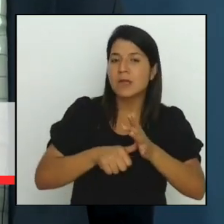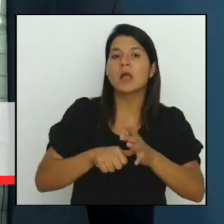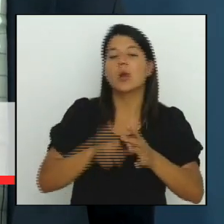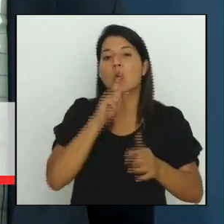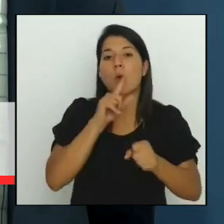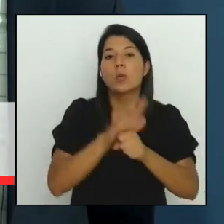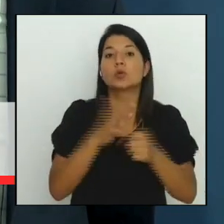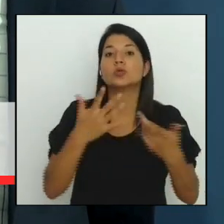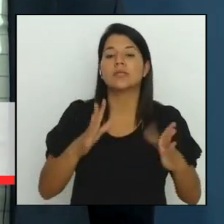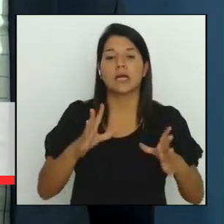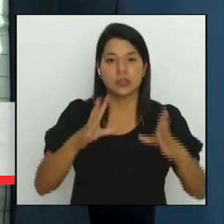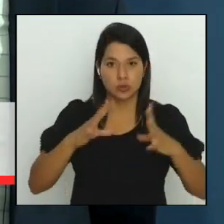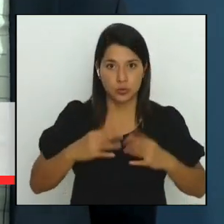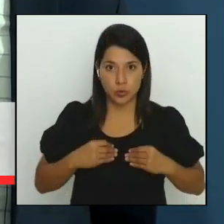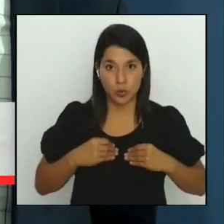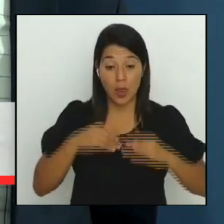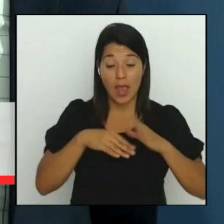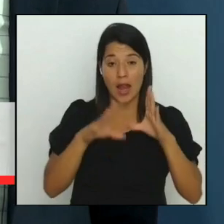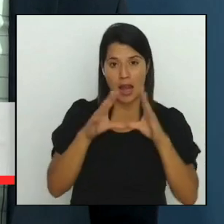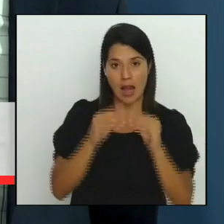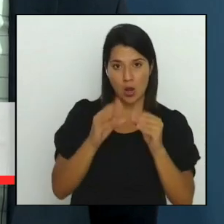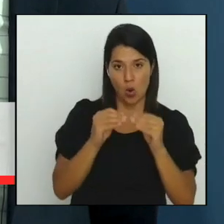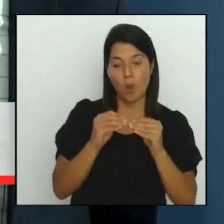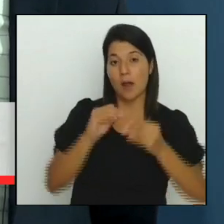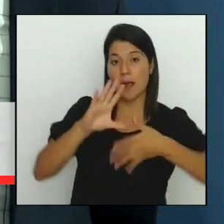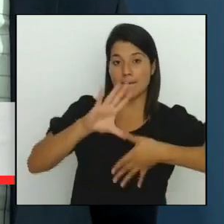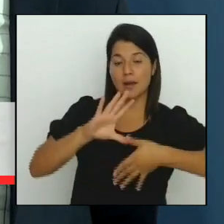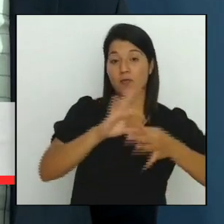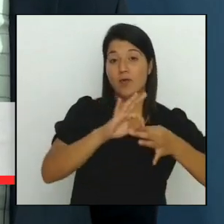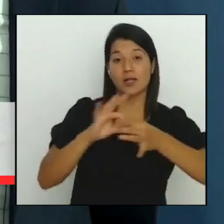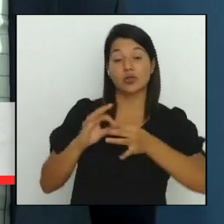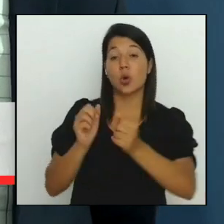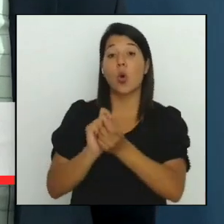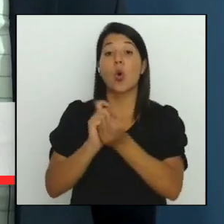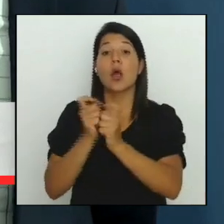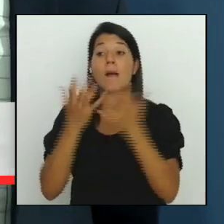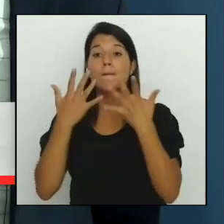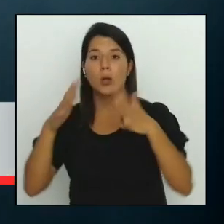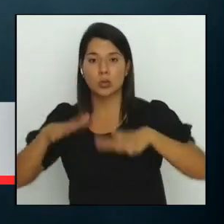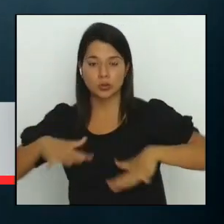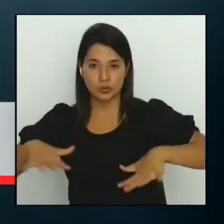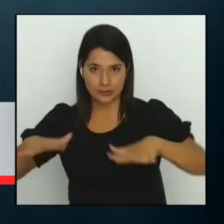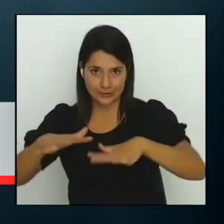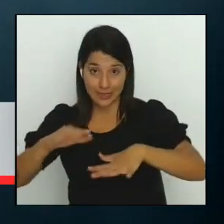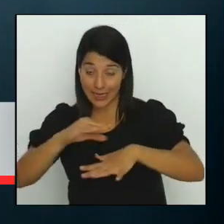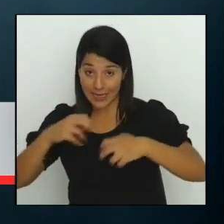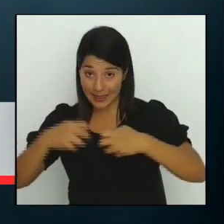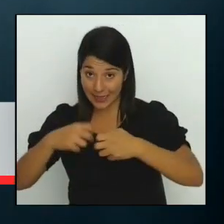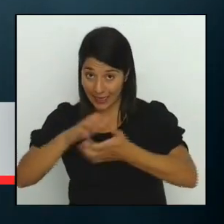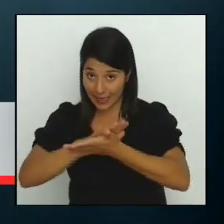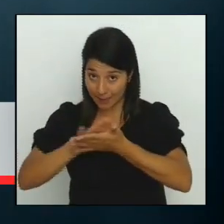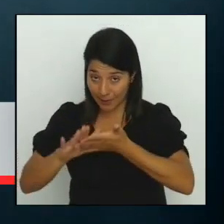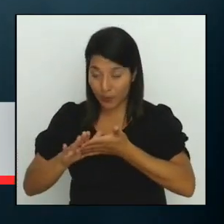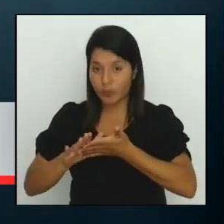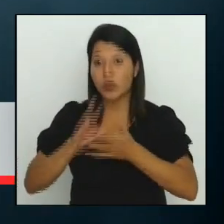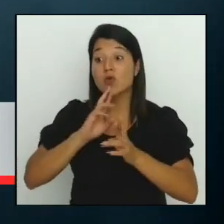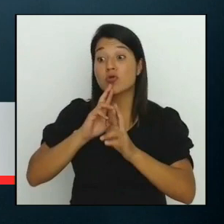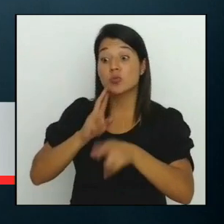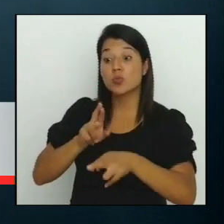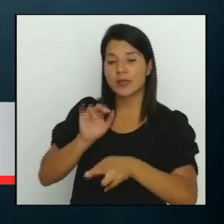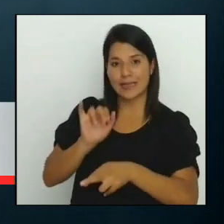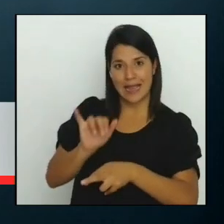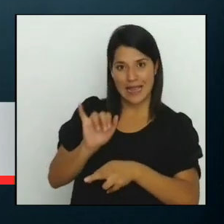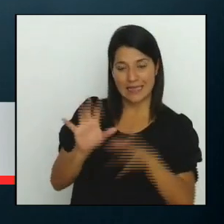la cumbre de las américas en relación con el cambio climático y las energías limpias los resultados de esta cumbre serán